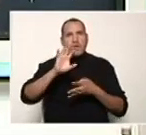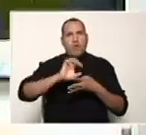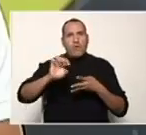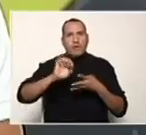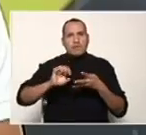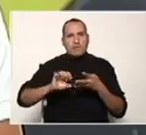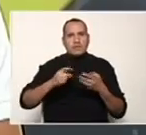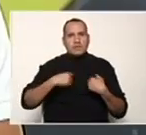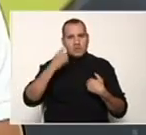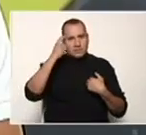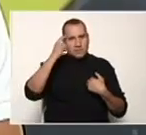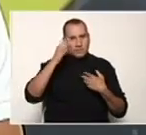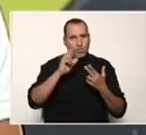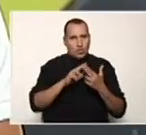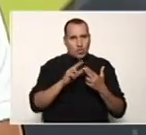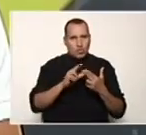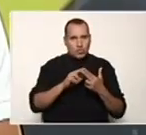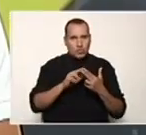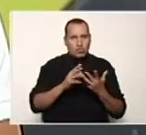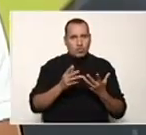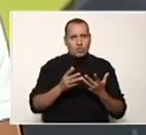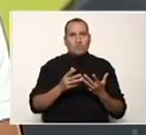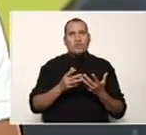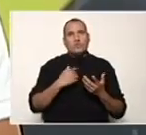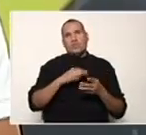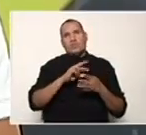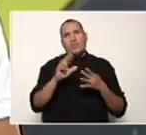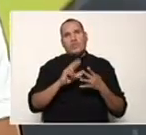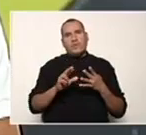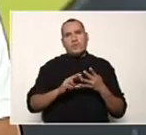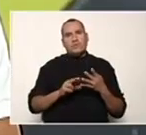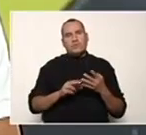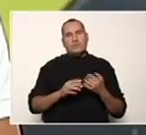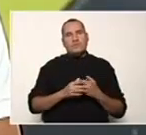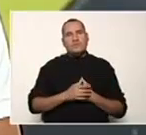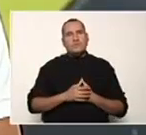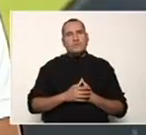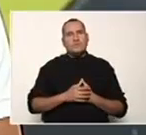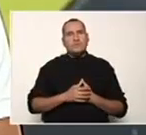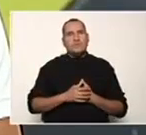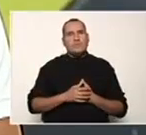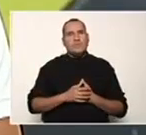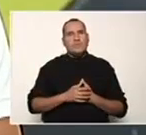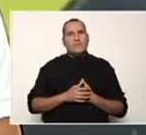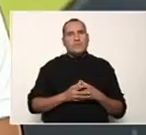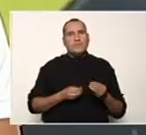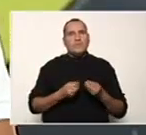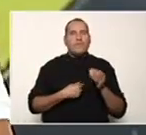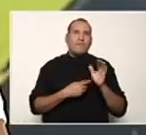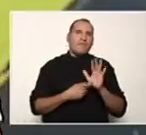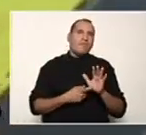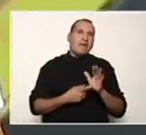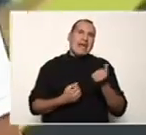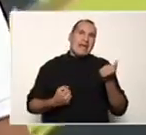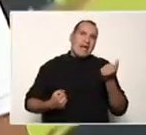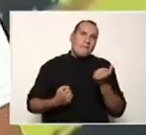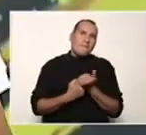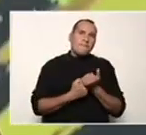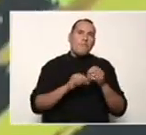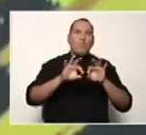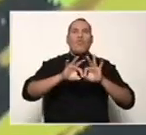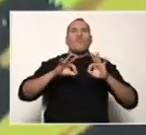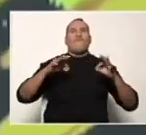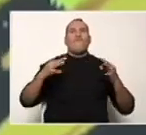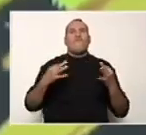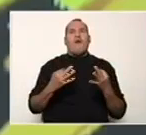conoce y utiliza recursos adaptados de manera adecuada y en ese sentido, como señalamos, el nivel de apoyo familiar